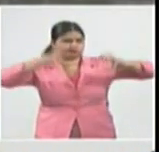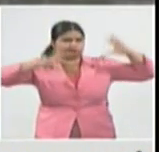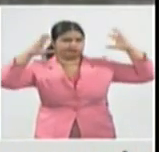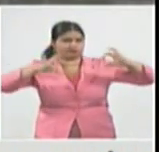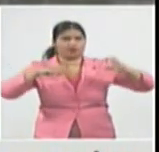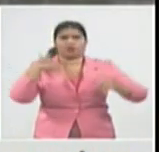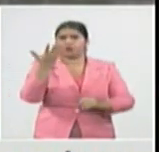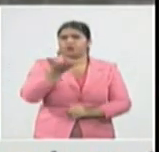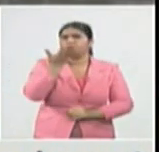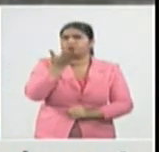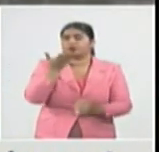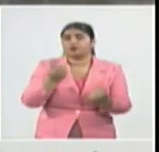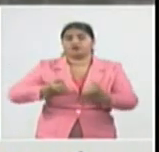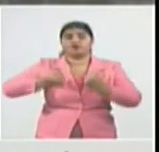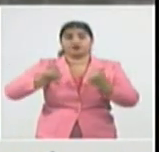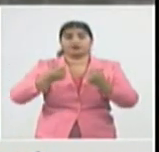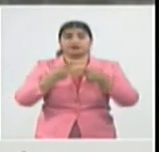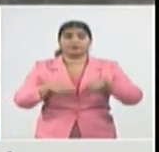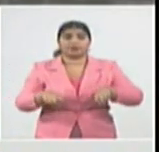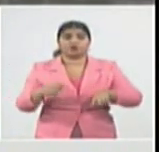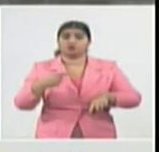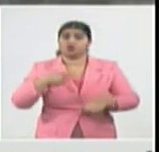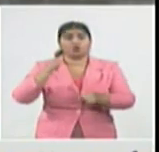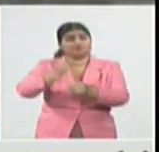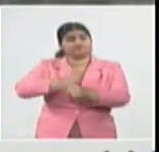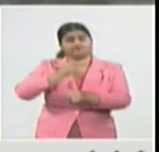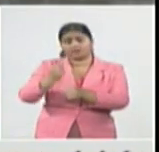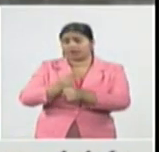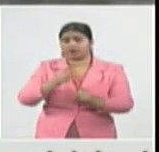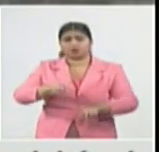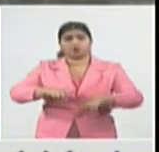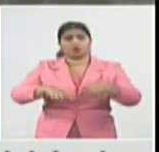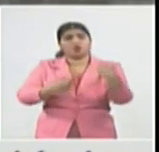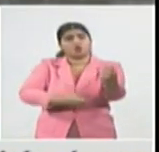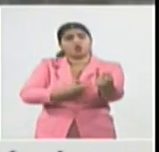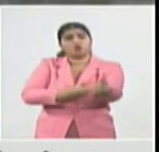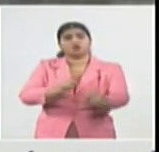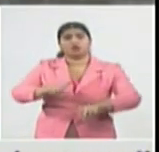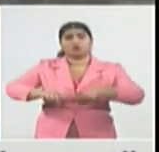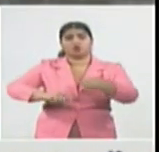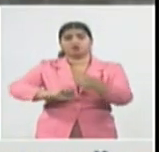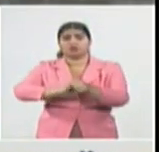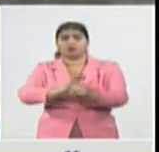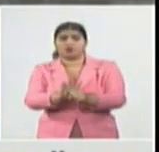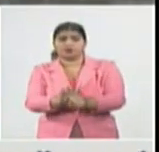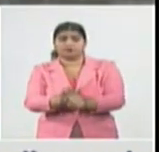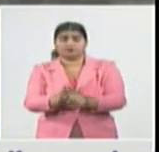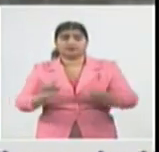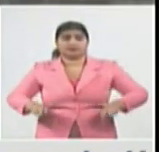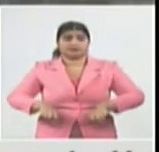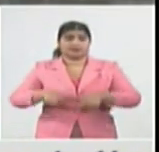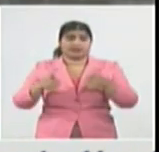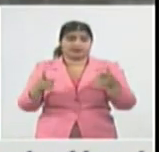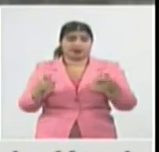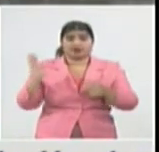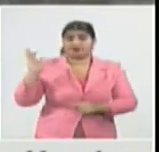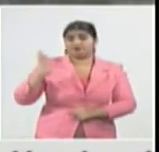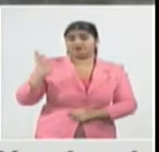necesidad de servicio y por indicaciones y protocolos que tenemos establecido nuestra unidad tuve que abandonarla en su